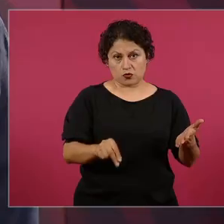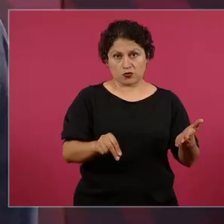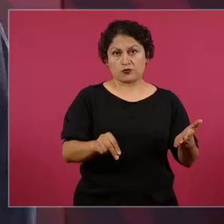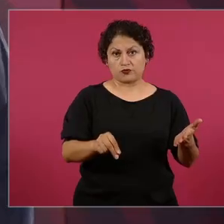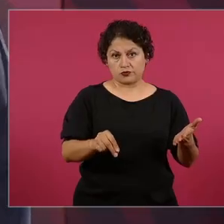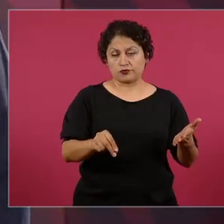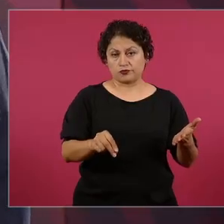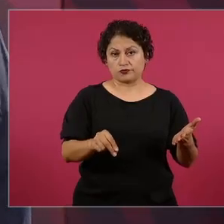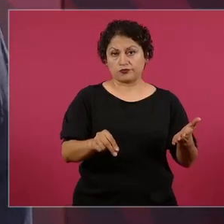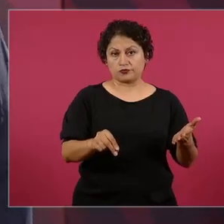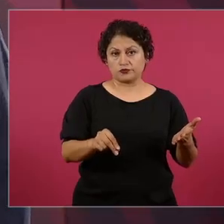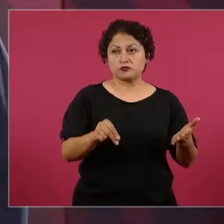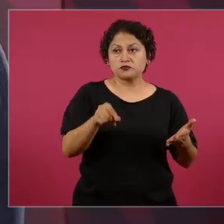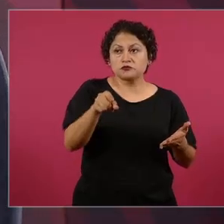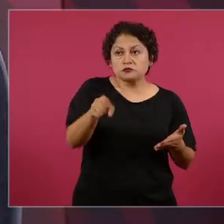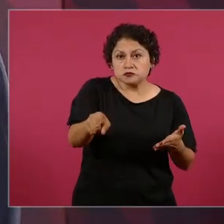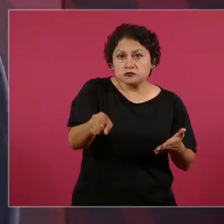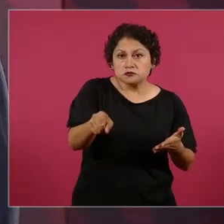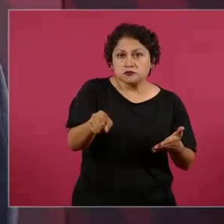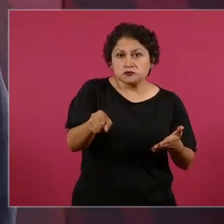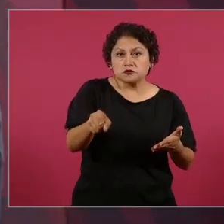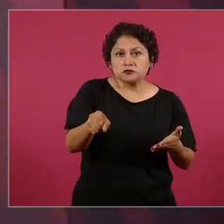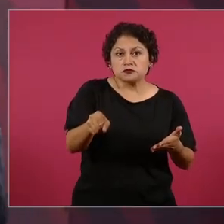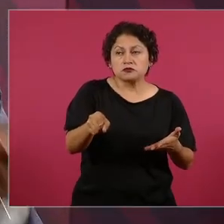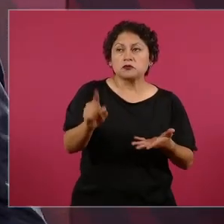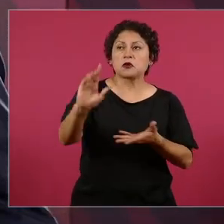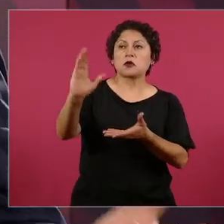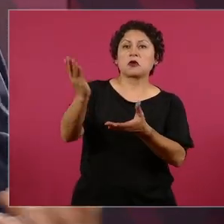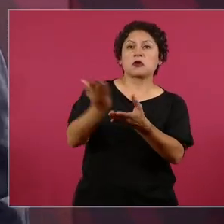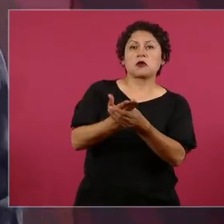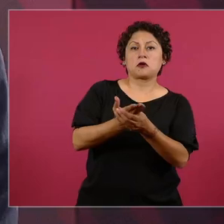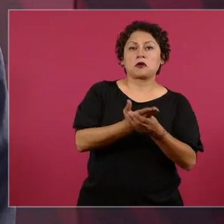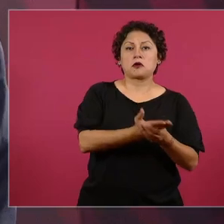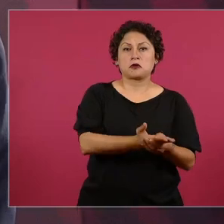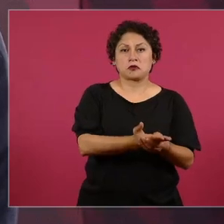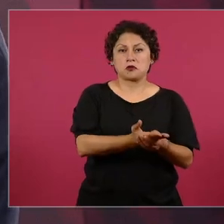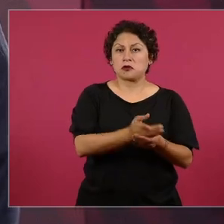la entrada de esos recursos, porque no proceden